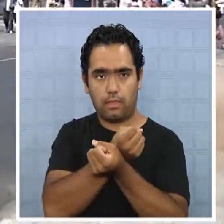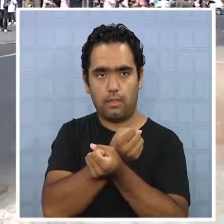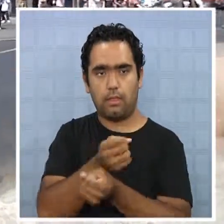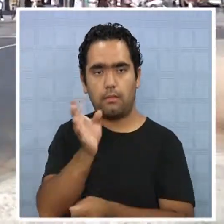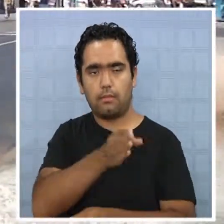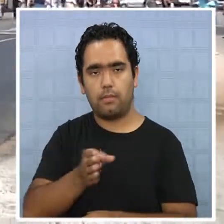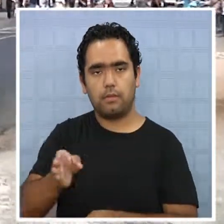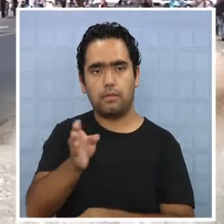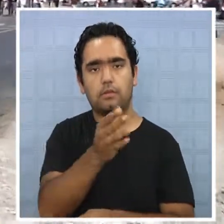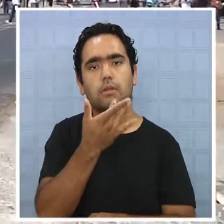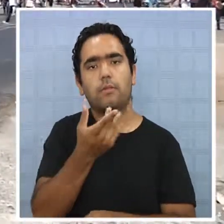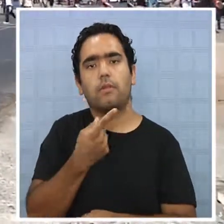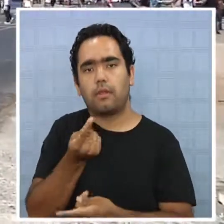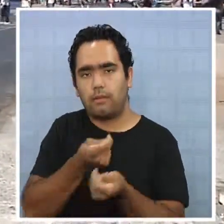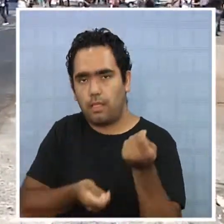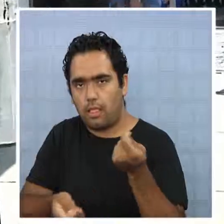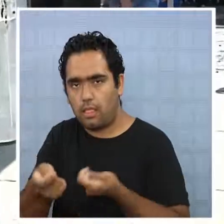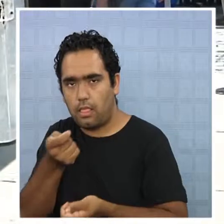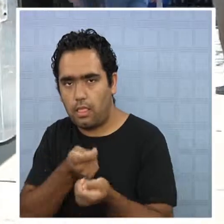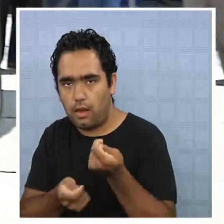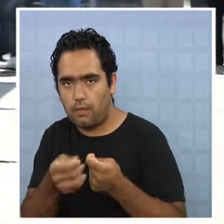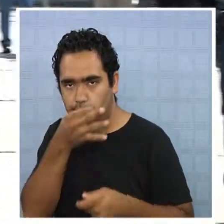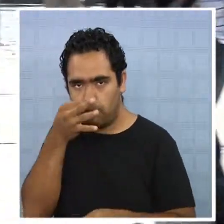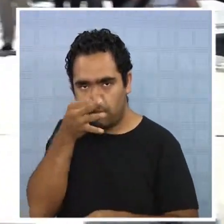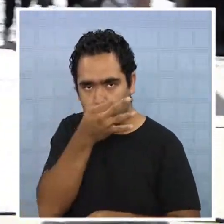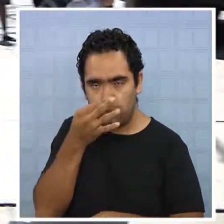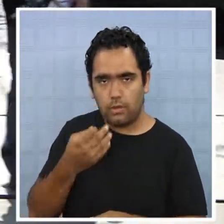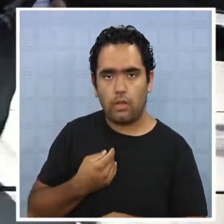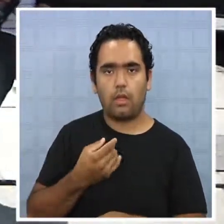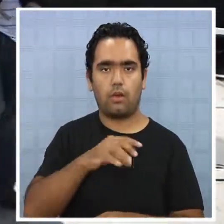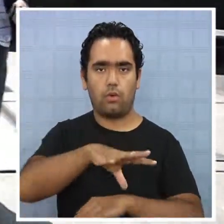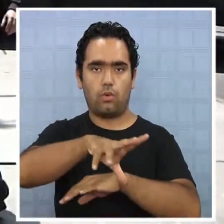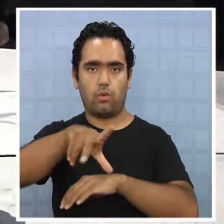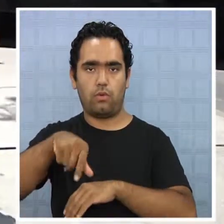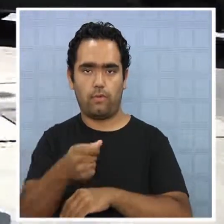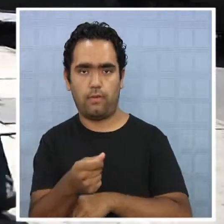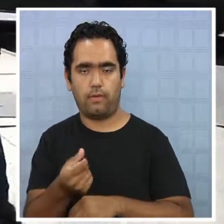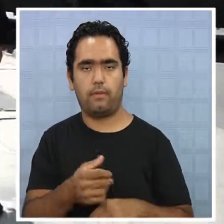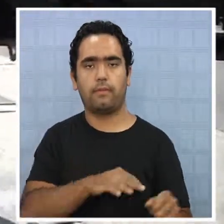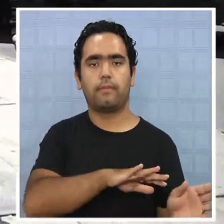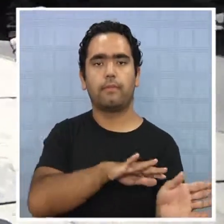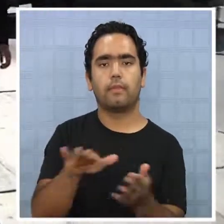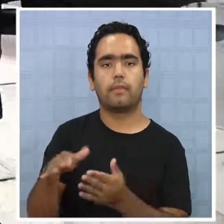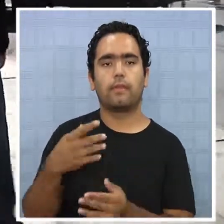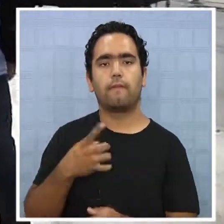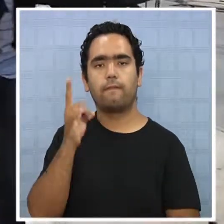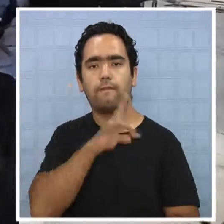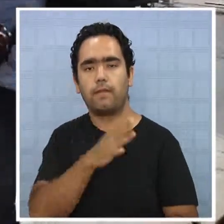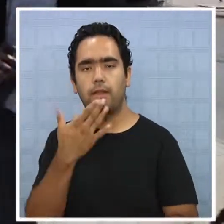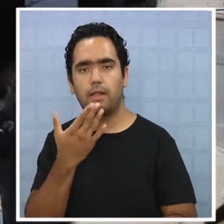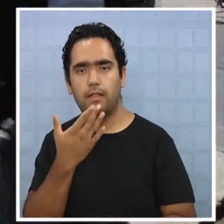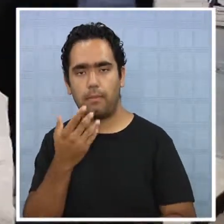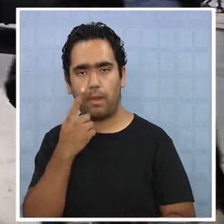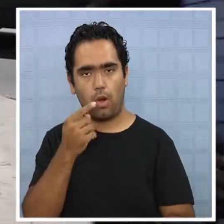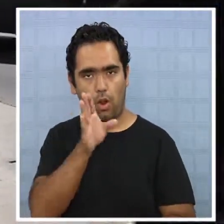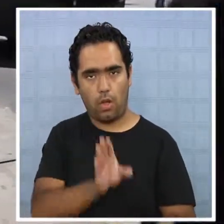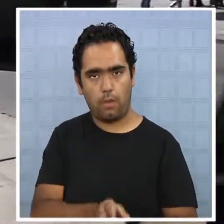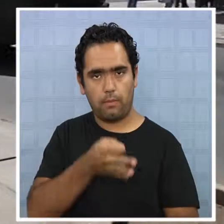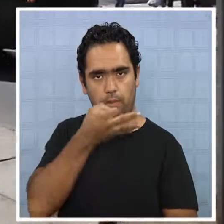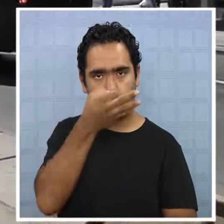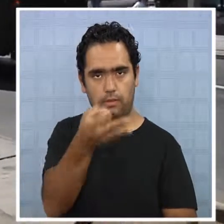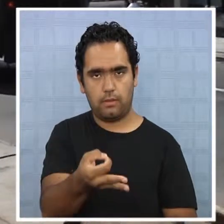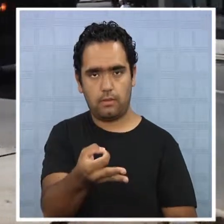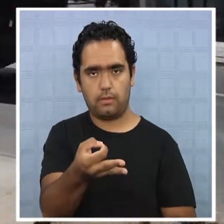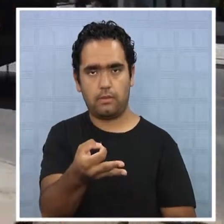delitos flagrantes, se detuvieron a personas por tráfico de drogas, hurto y receptación. Finalmente,